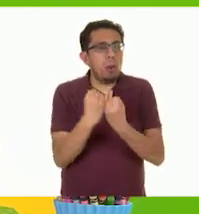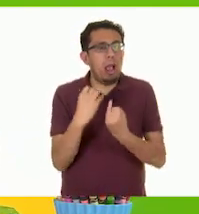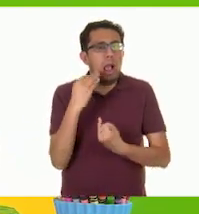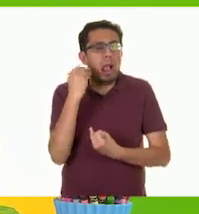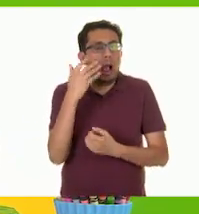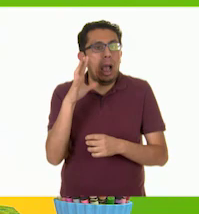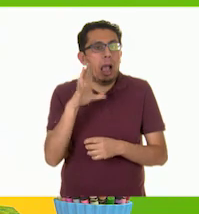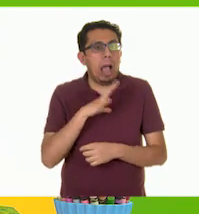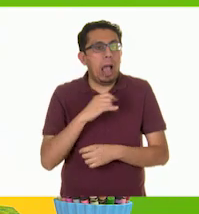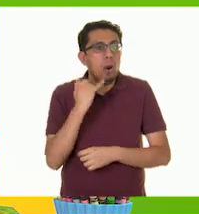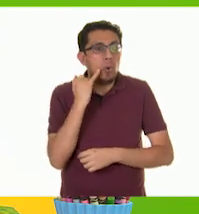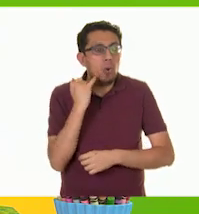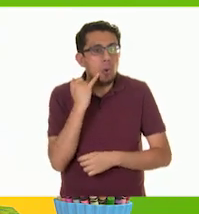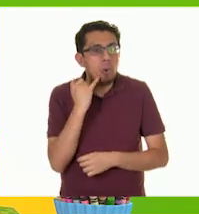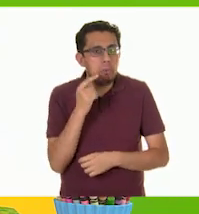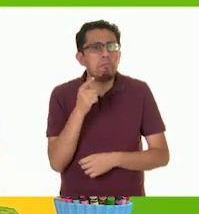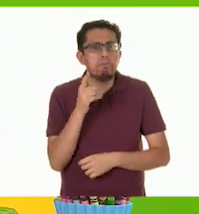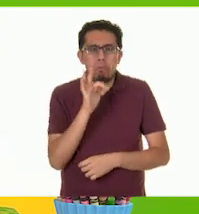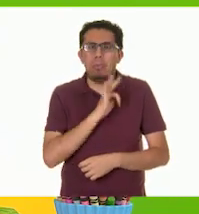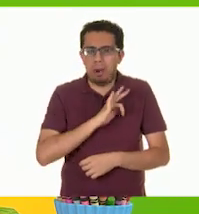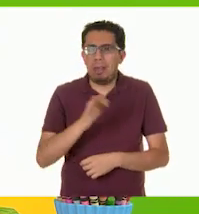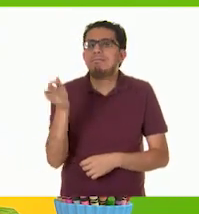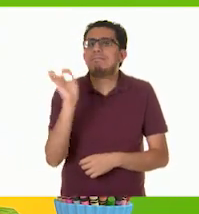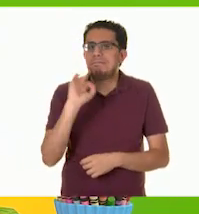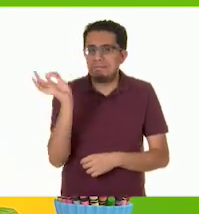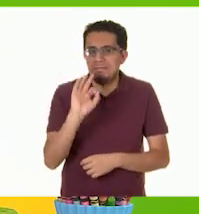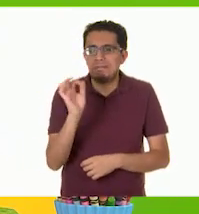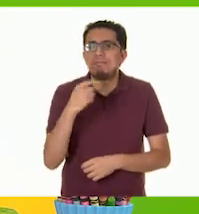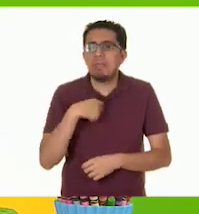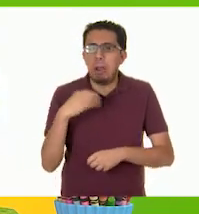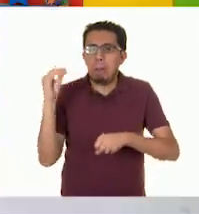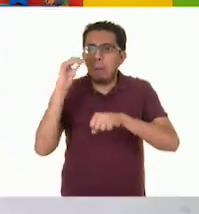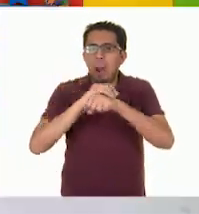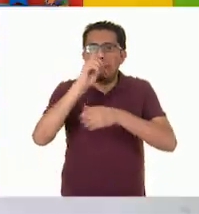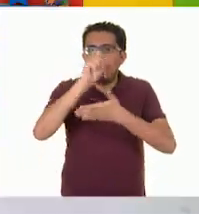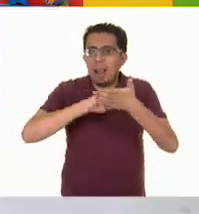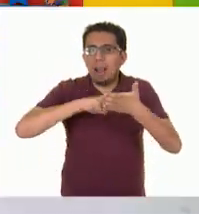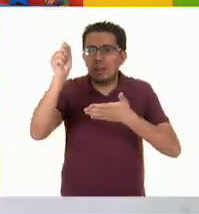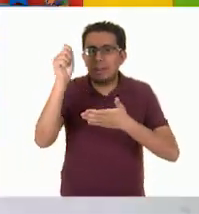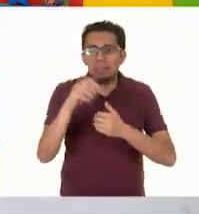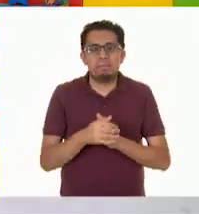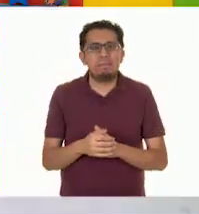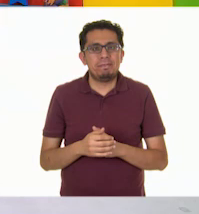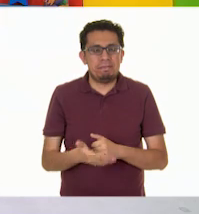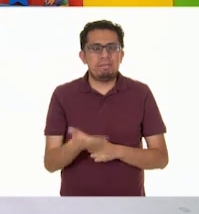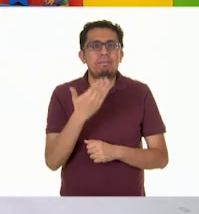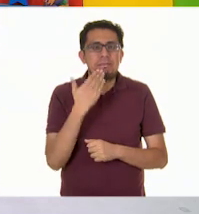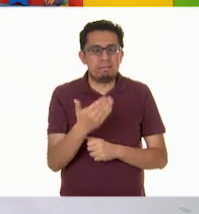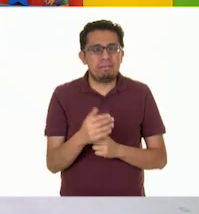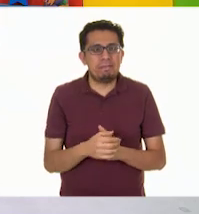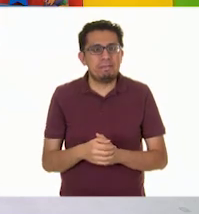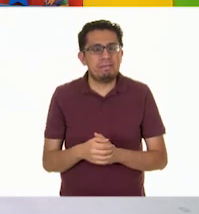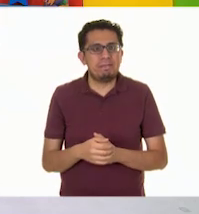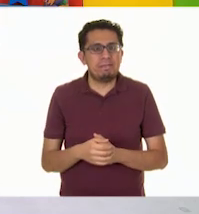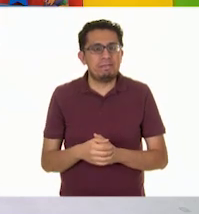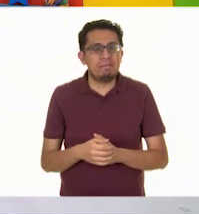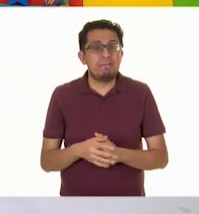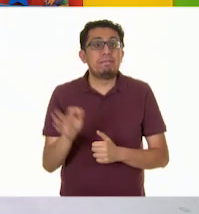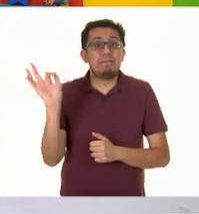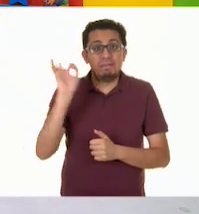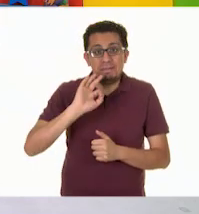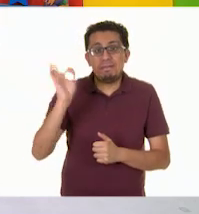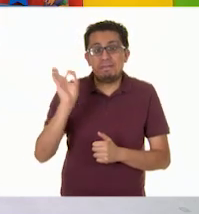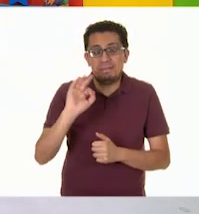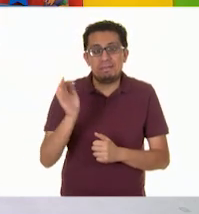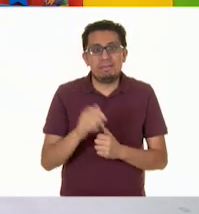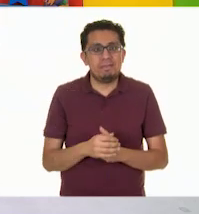jugosa. También sería una buena opción. Sí, le voy a poner palomita. Muy bien. Sí, mandarino, palomita, puede ser. Puede ser. A